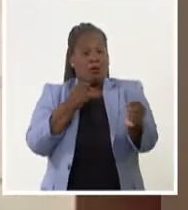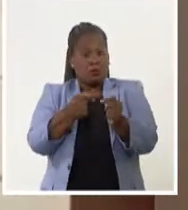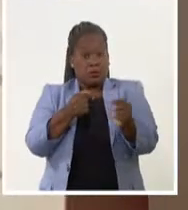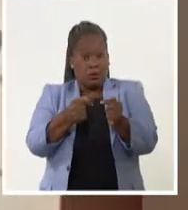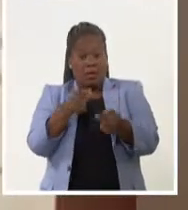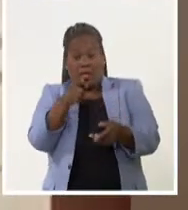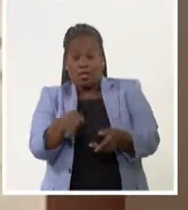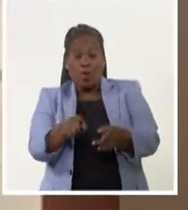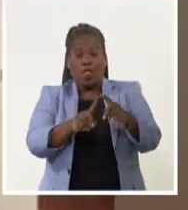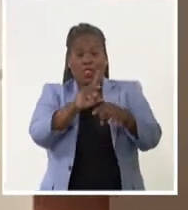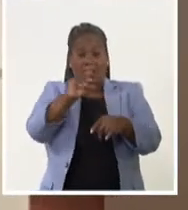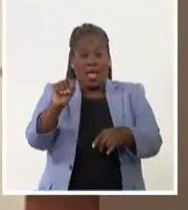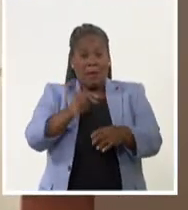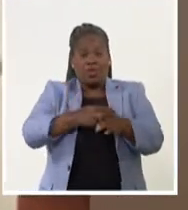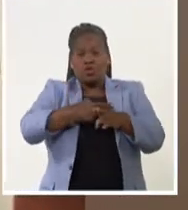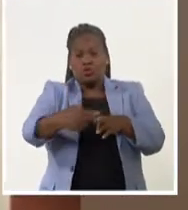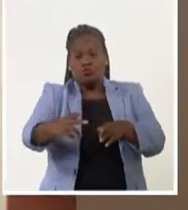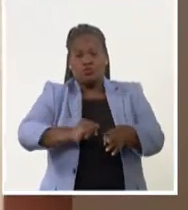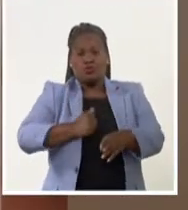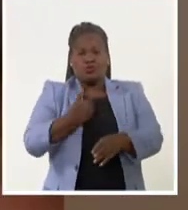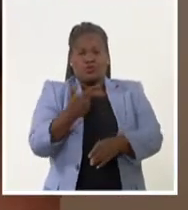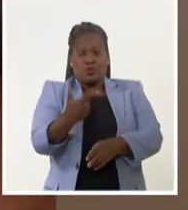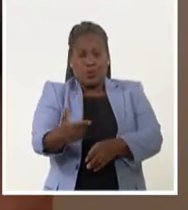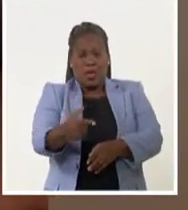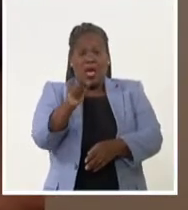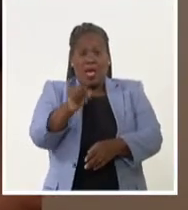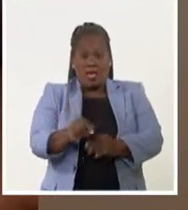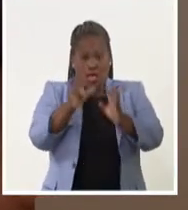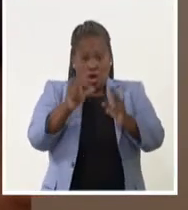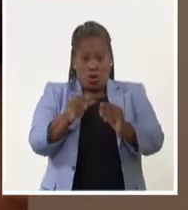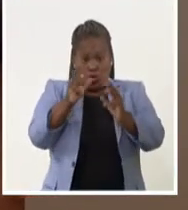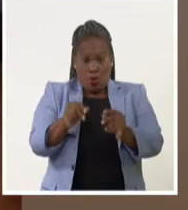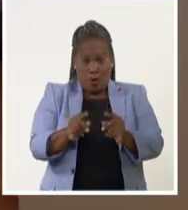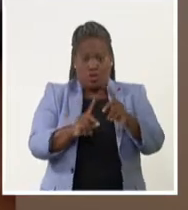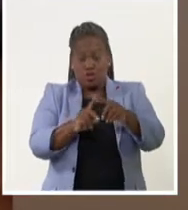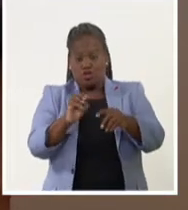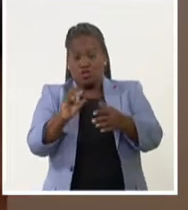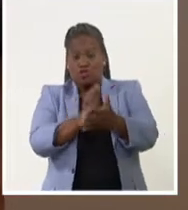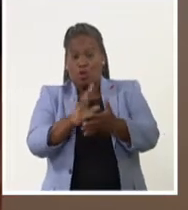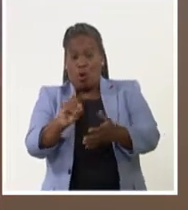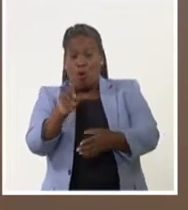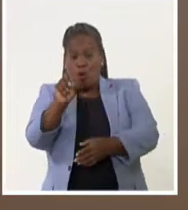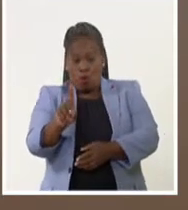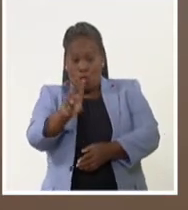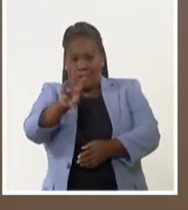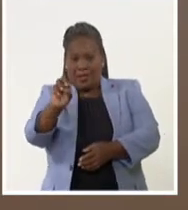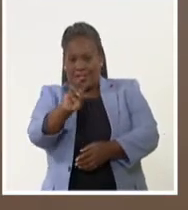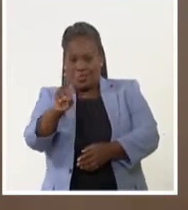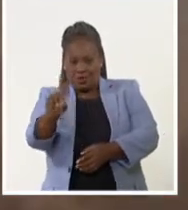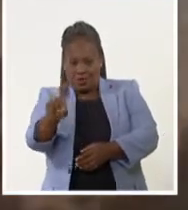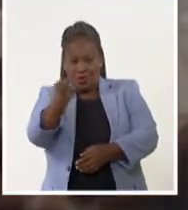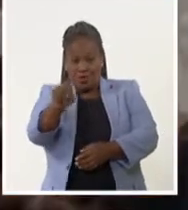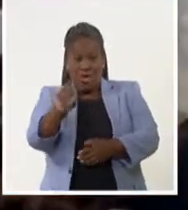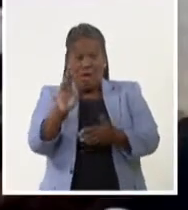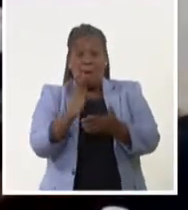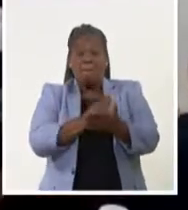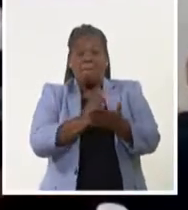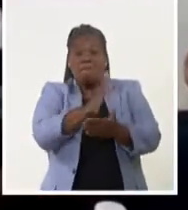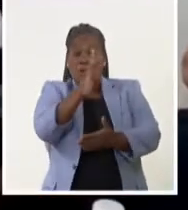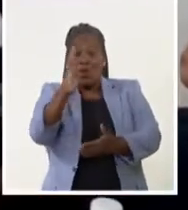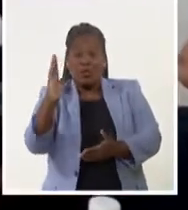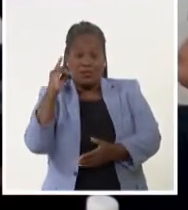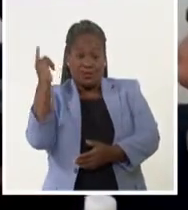medulares de la historia y la cultura cubana resulta el número ontológico tomo 1 de 2021 de la Biblioteca Nacional José Martí.